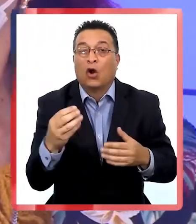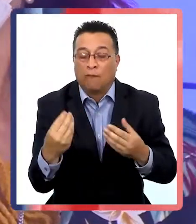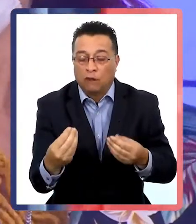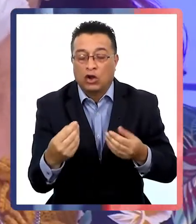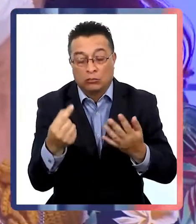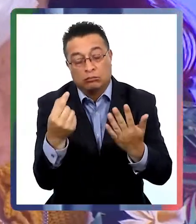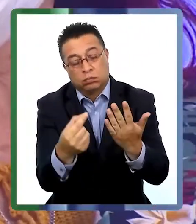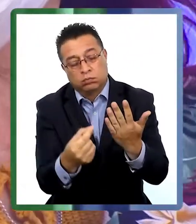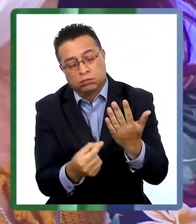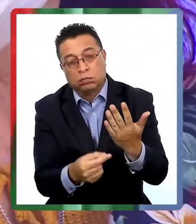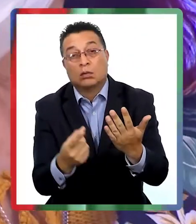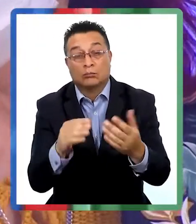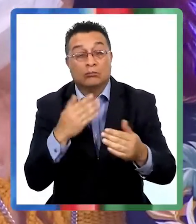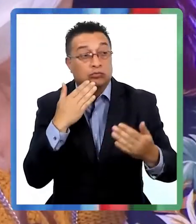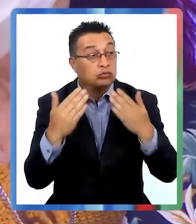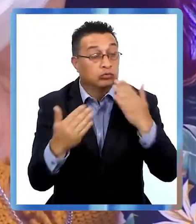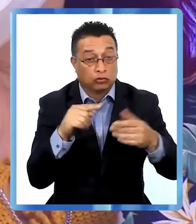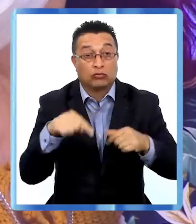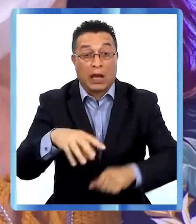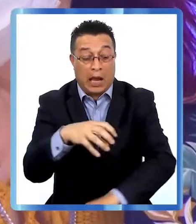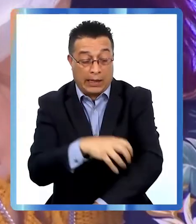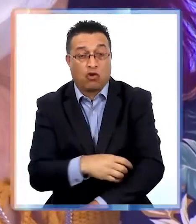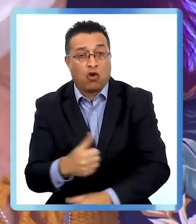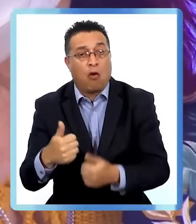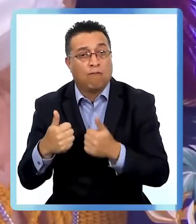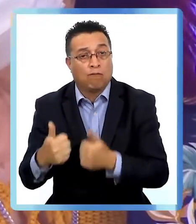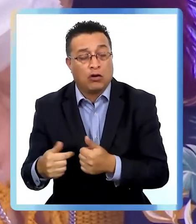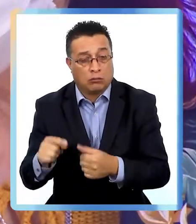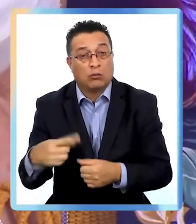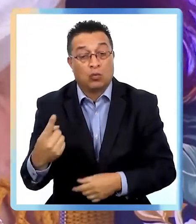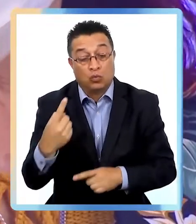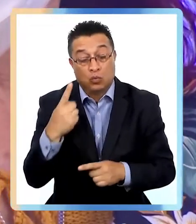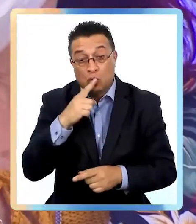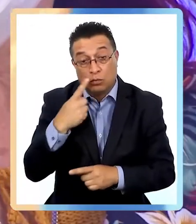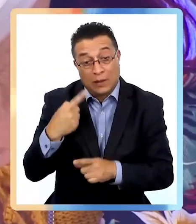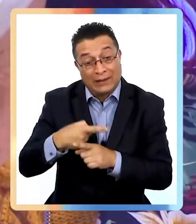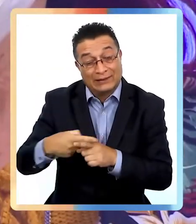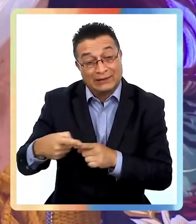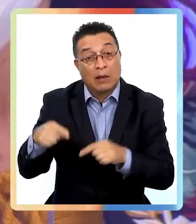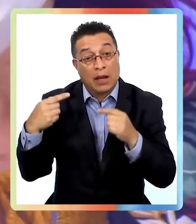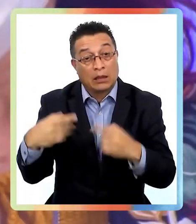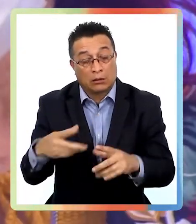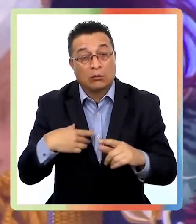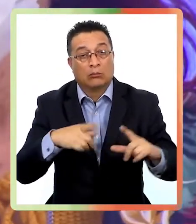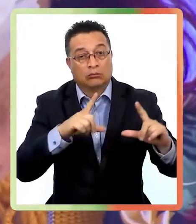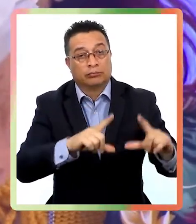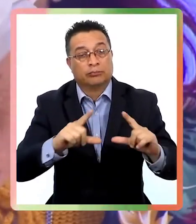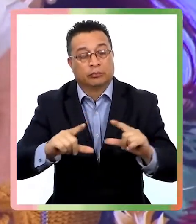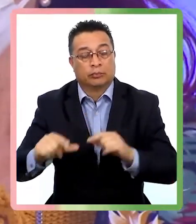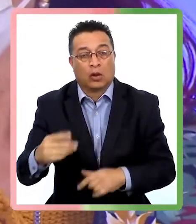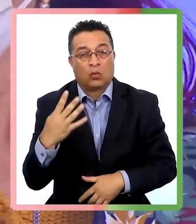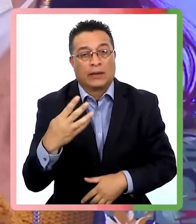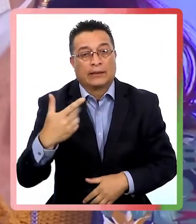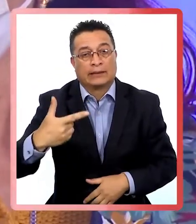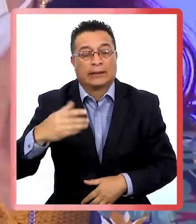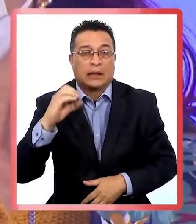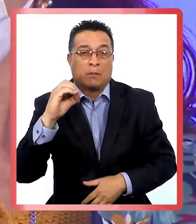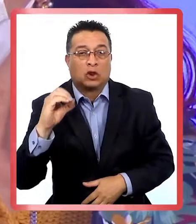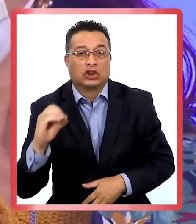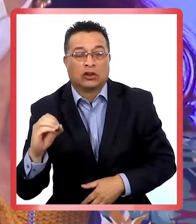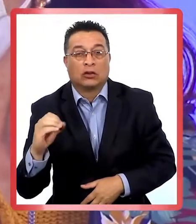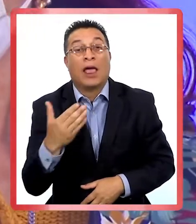indicadores epidemiológicos que tenemos acá en la región. Nosotros durante la última semana hemos disminuido en un 47%